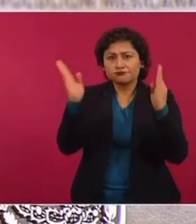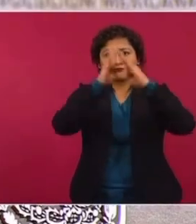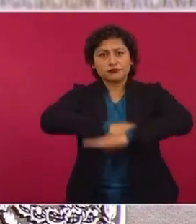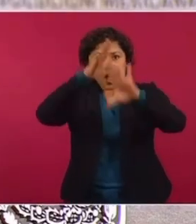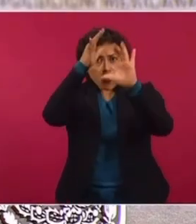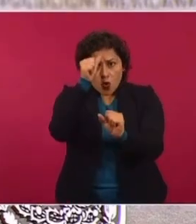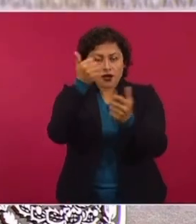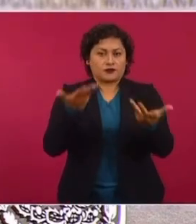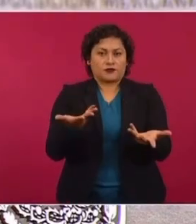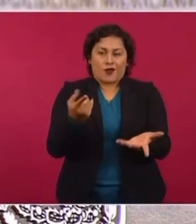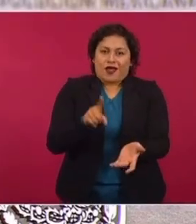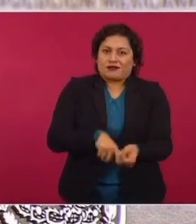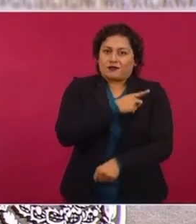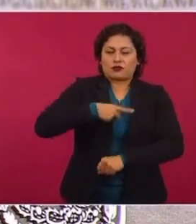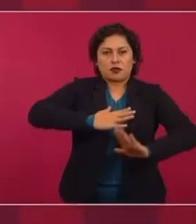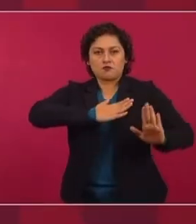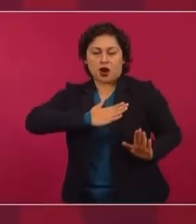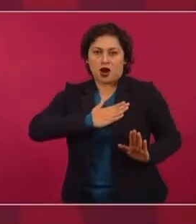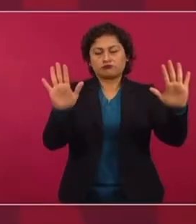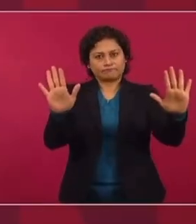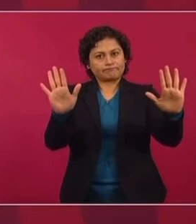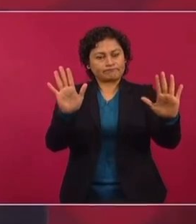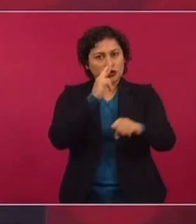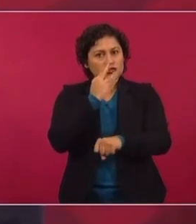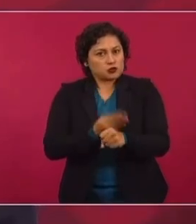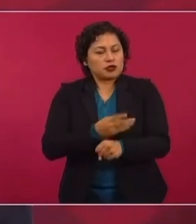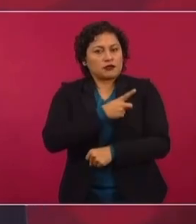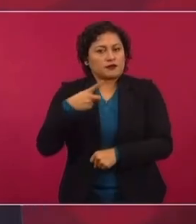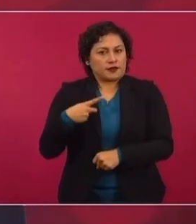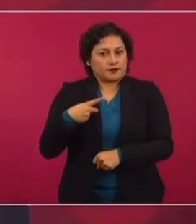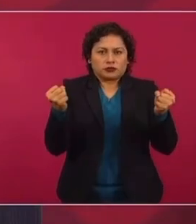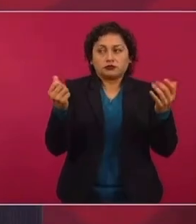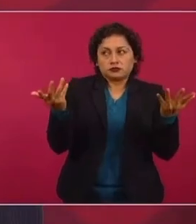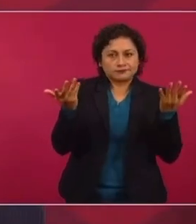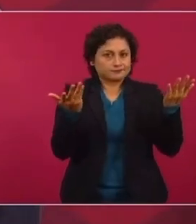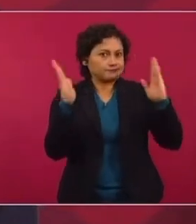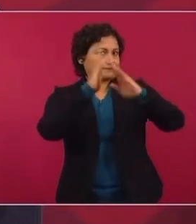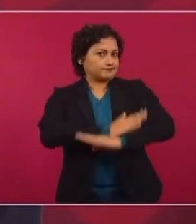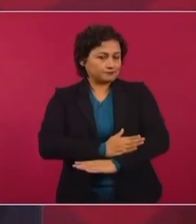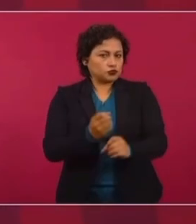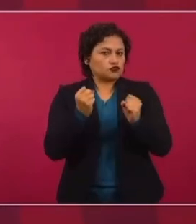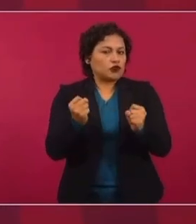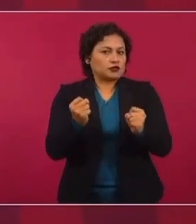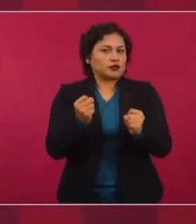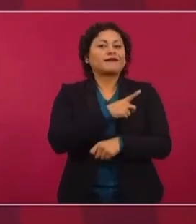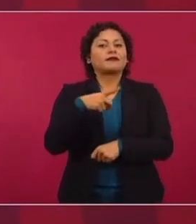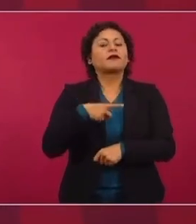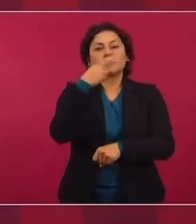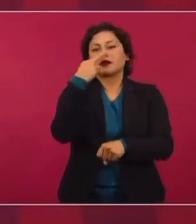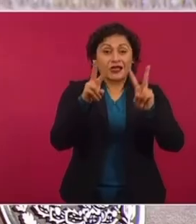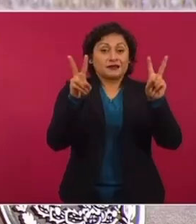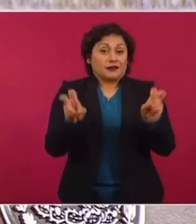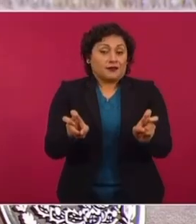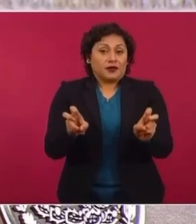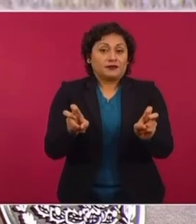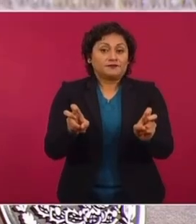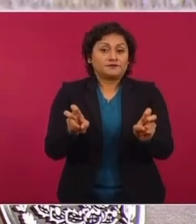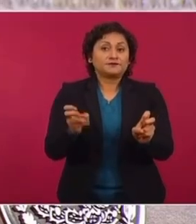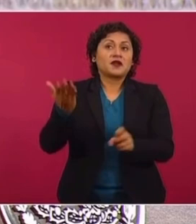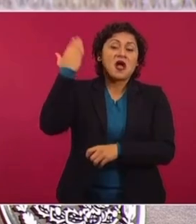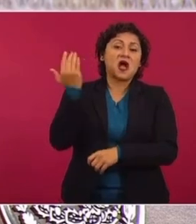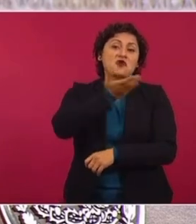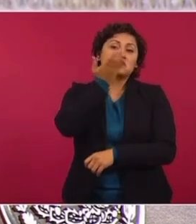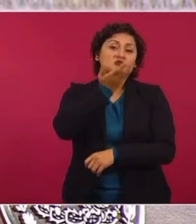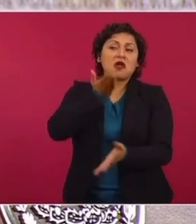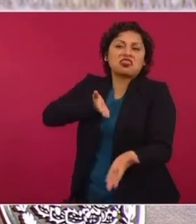Sobre todo que actúen de manera responsable las potencias, las naciones hegemónicas y que ya se abandone para siempre la costumbre del